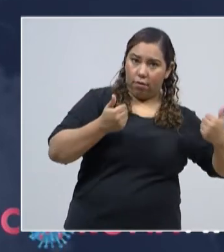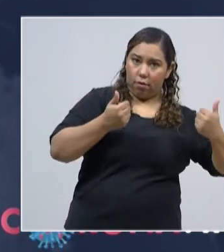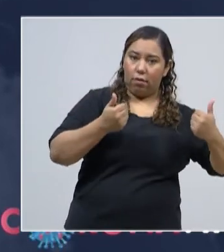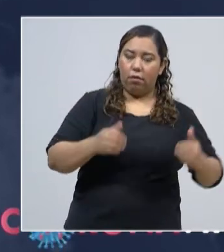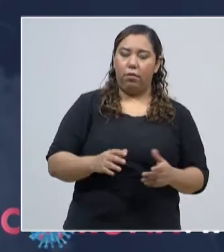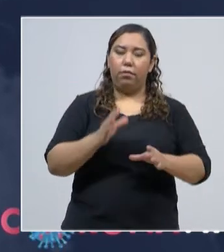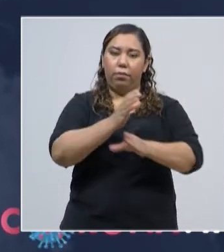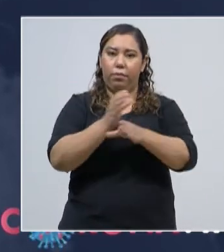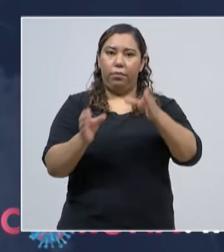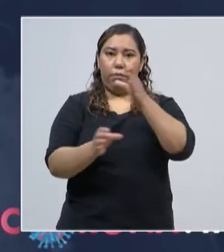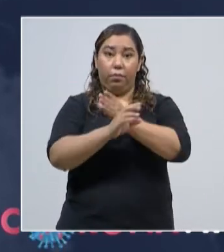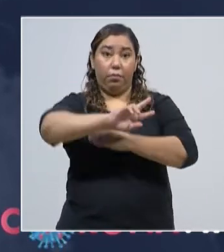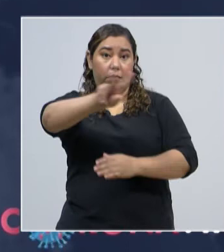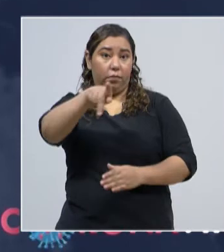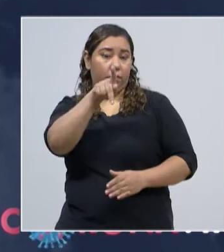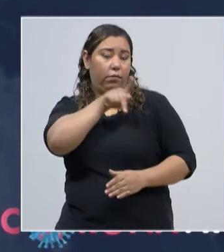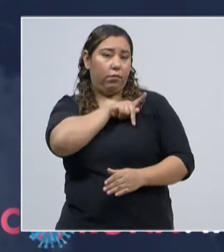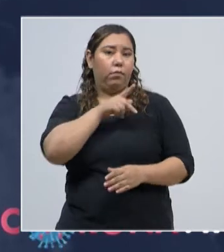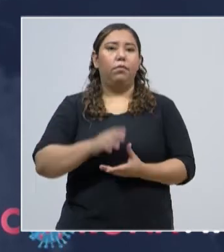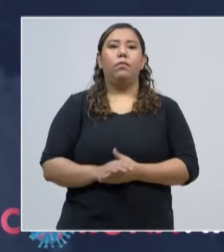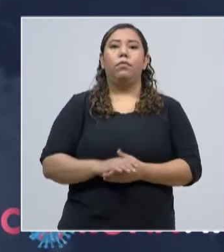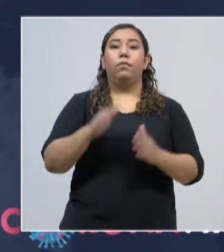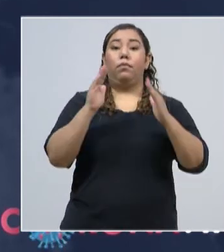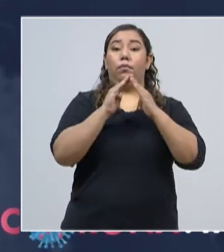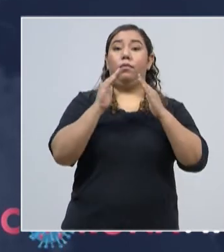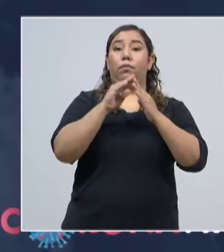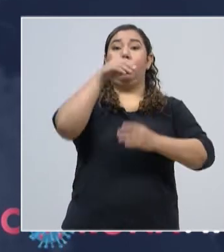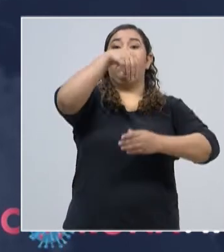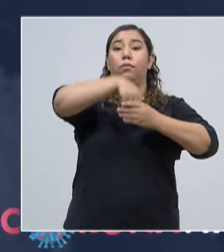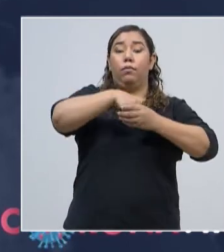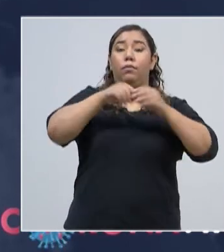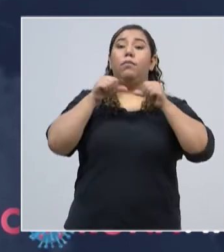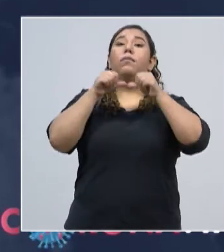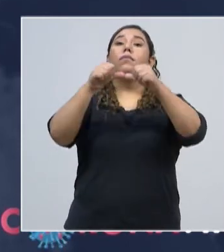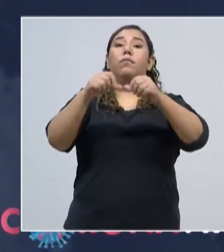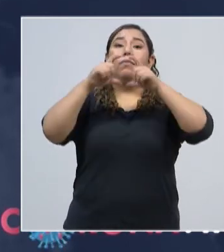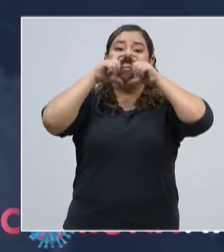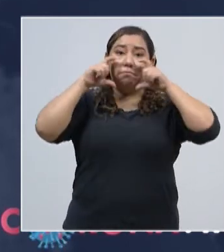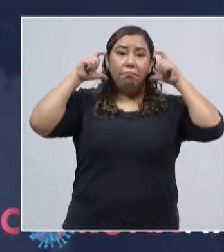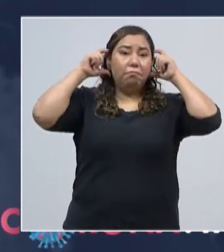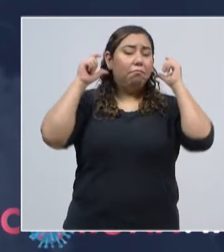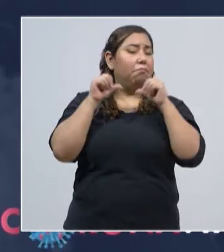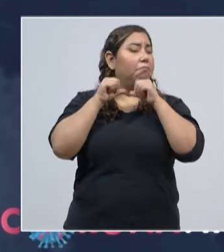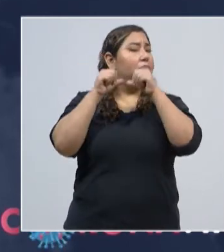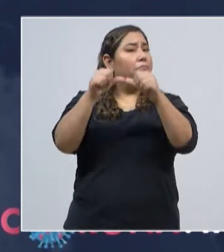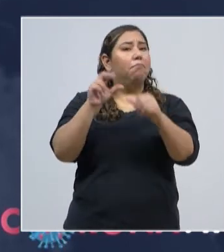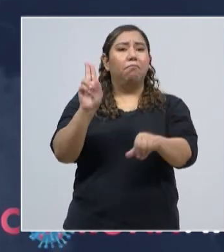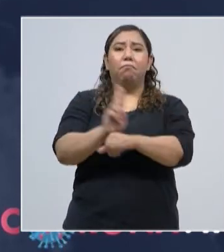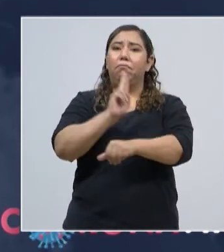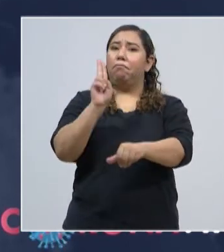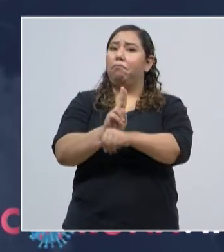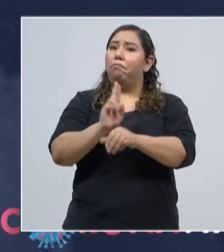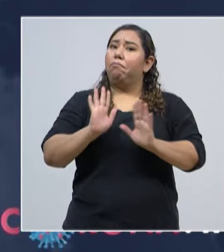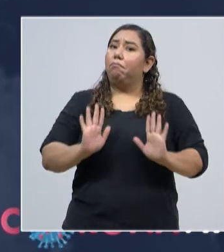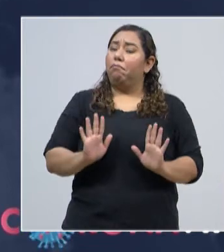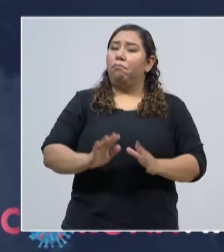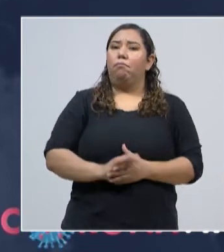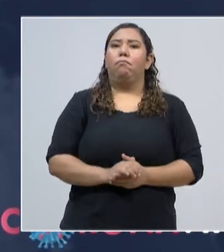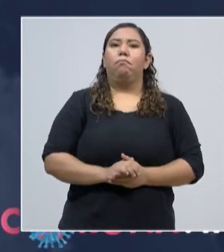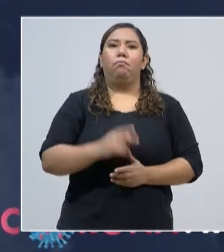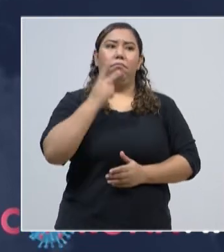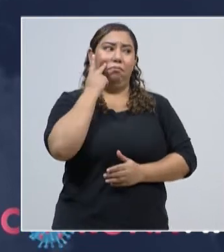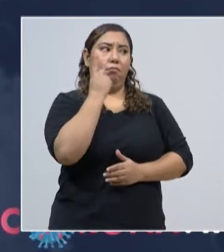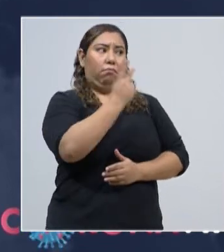contagio. Incluso use la mascarilla dentro de su vivienda si tiene un familiar que presenta síntomas o si usted